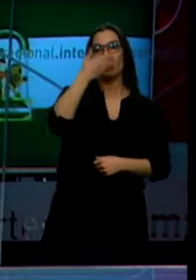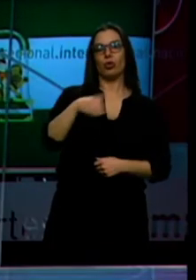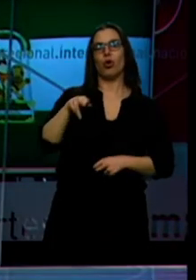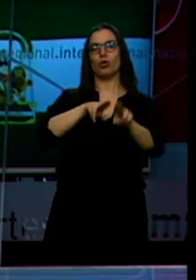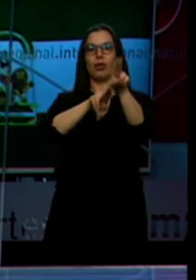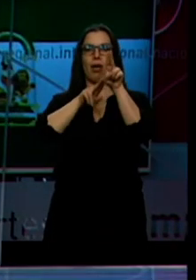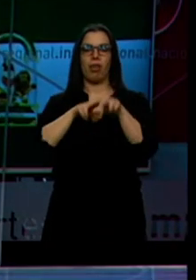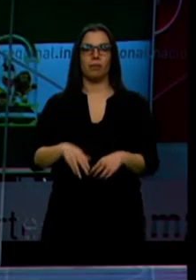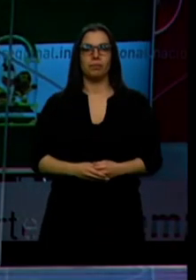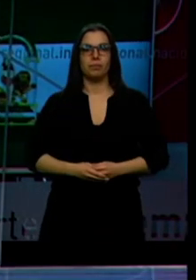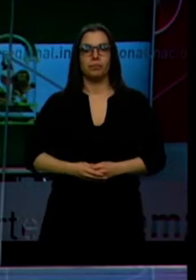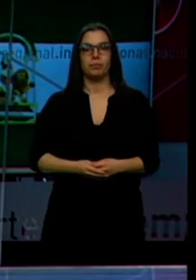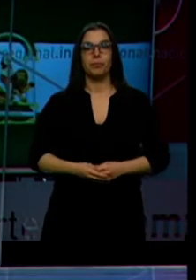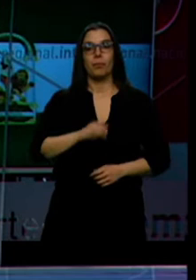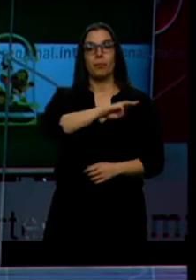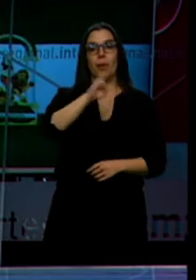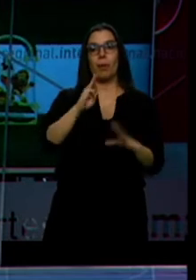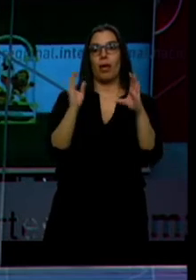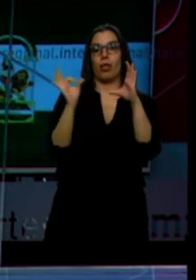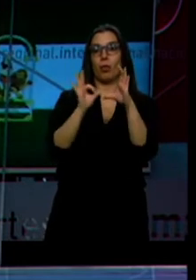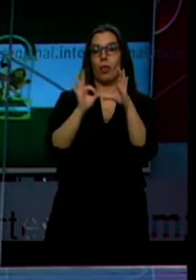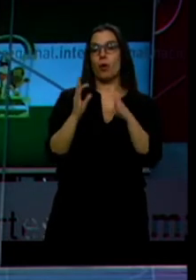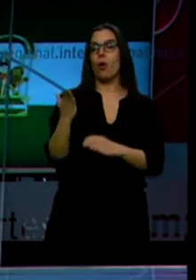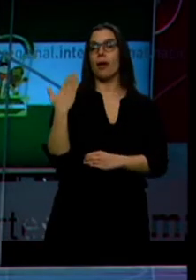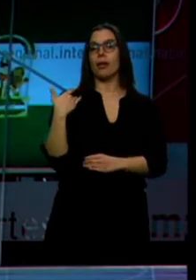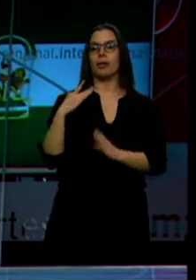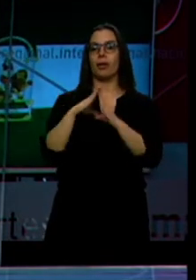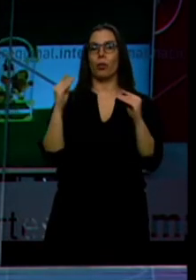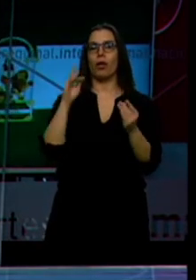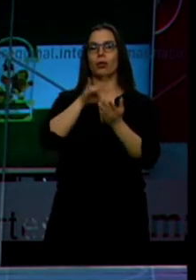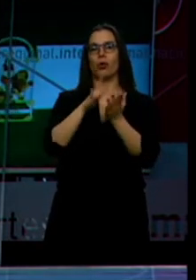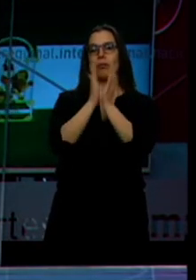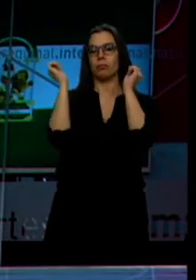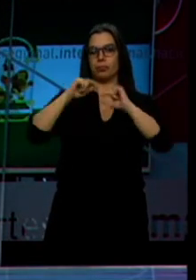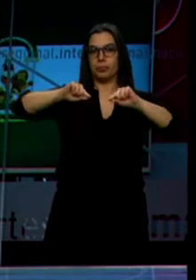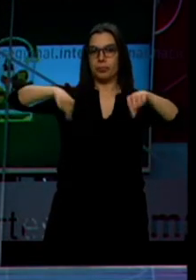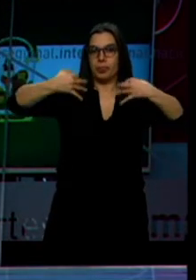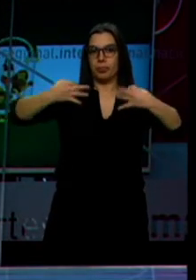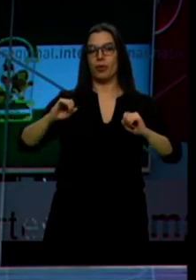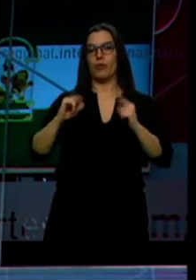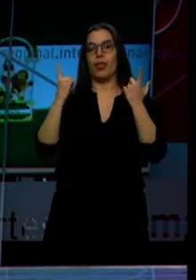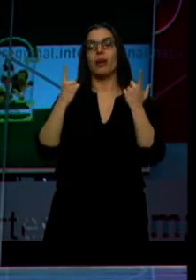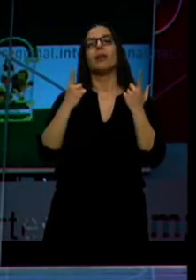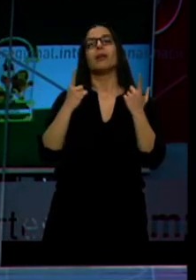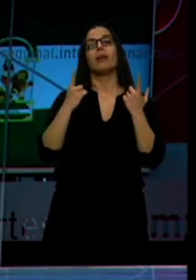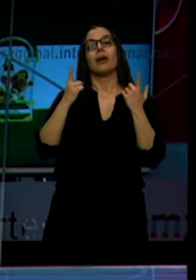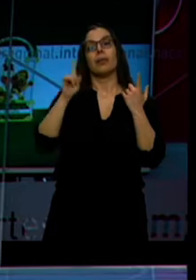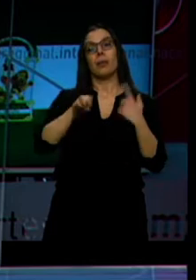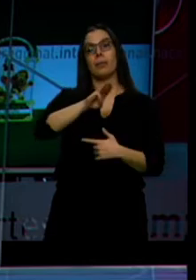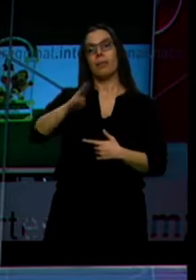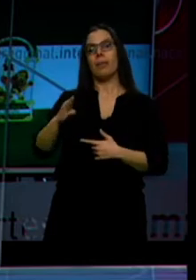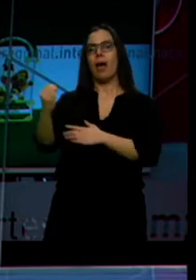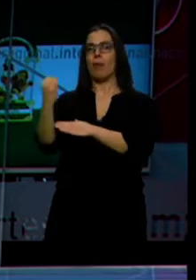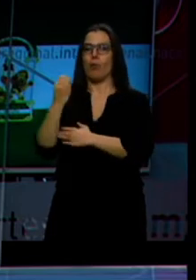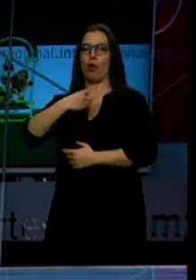PP y Ciudadanos rubricaron ayer su acuerdo de gobierno en Andalucía. Los populares se han asegurado el apoyo de los diputados de Vox después de 24 horas de